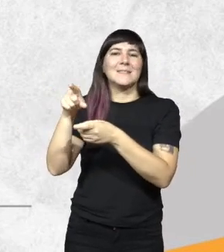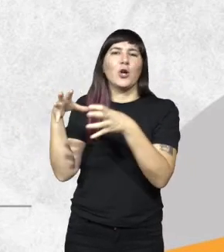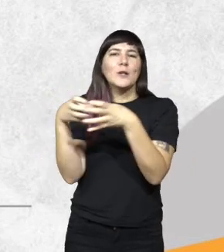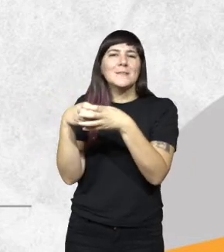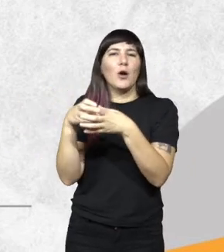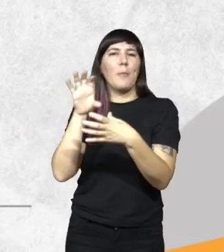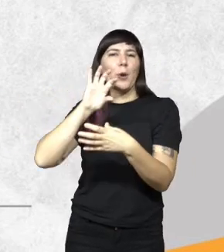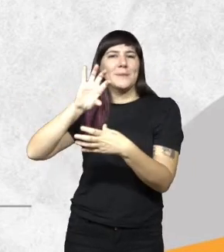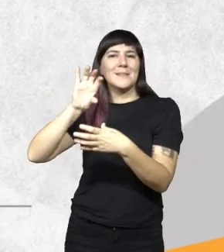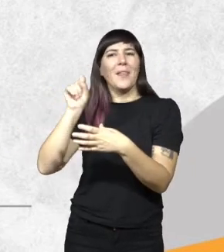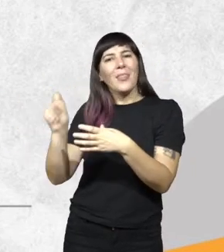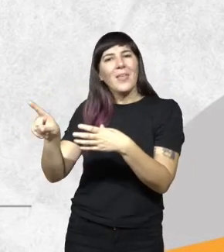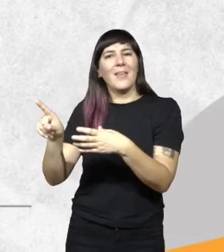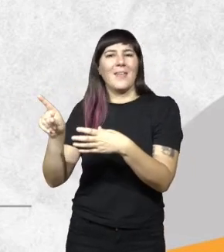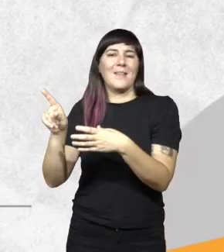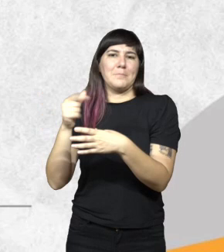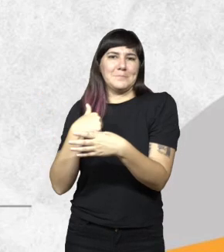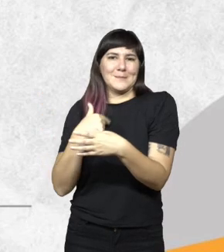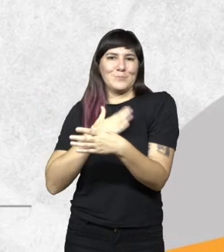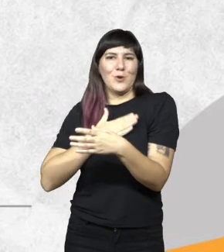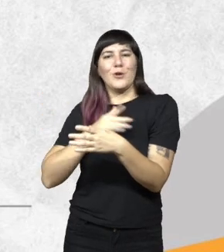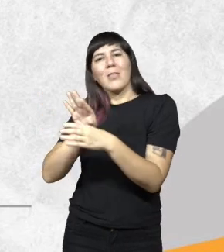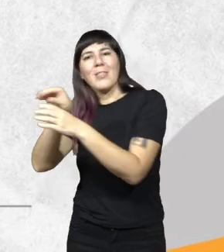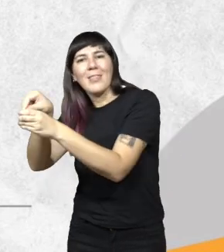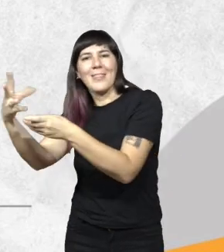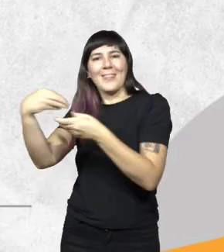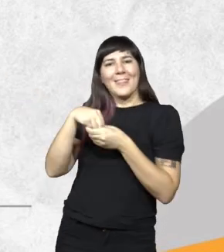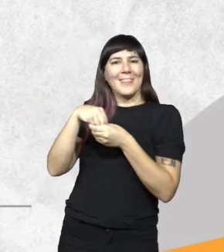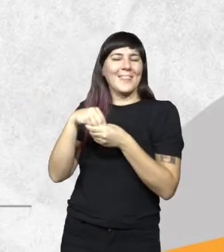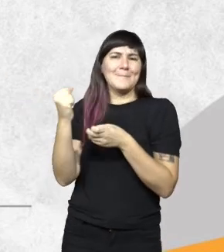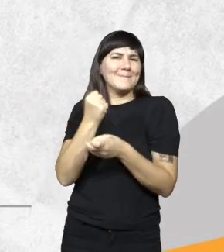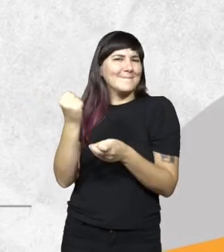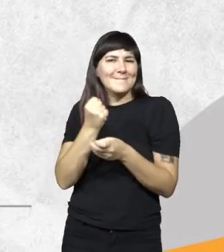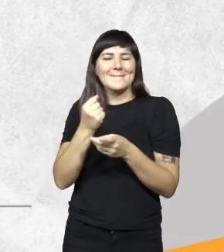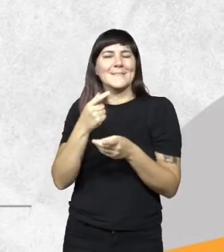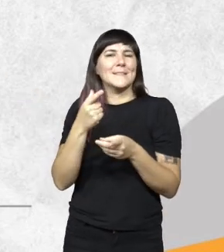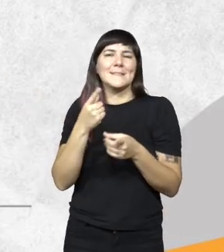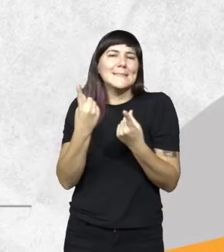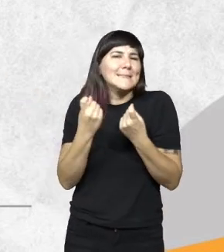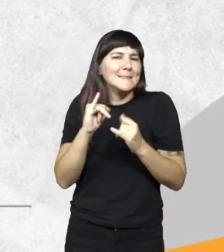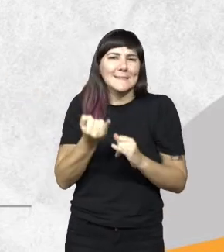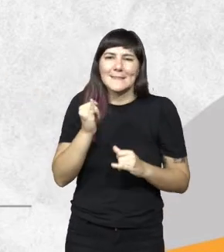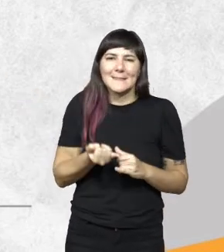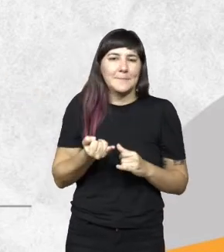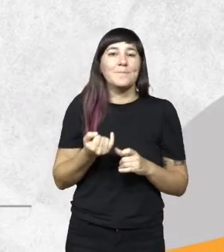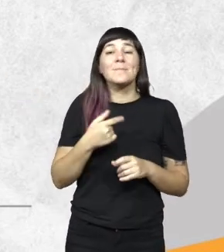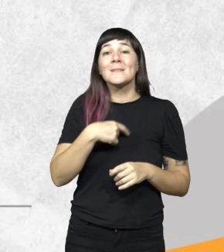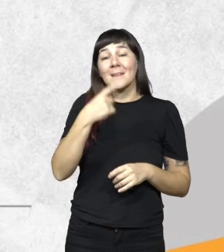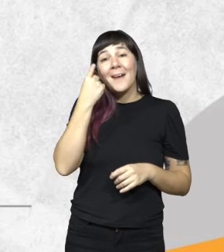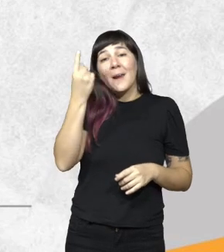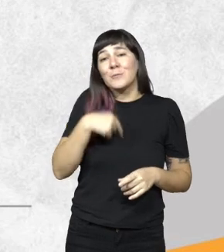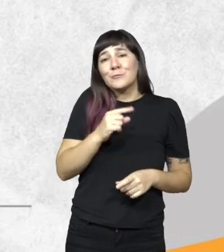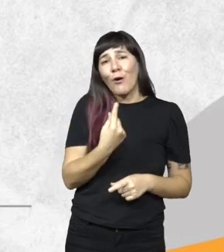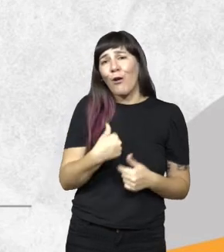de Ambiente de Corriente participamos nosotros estas alianzas estratégicas es buena y indispensable creímos necesario que solos no podemos